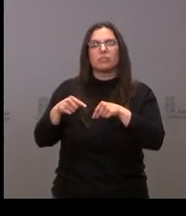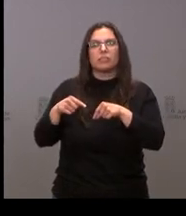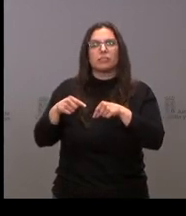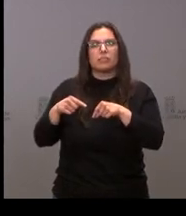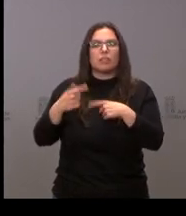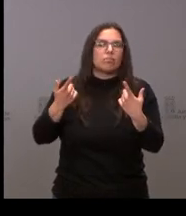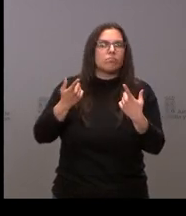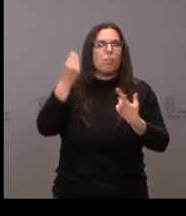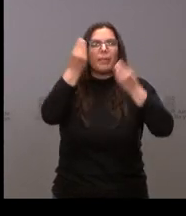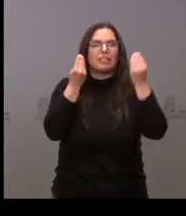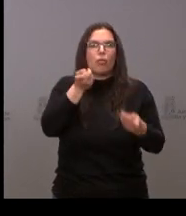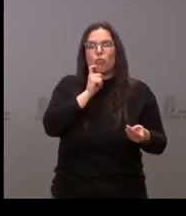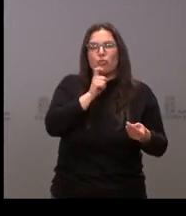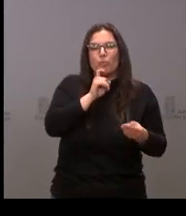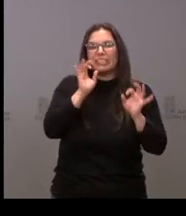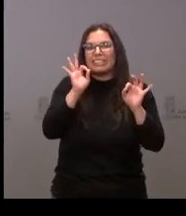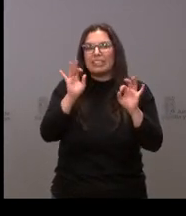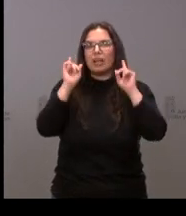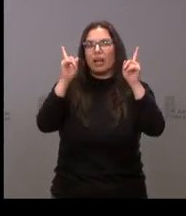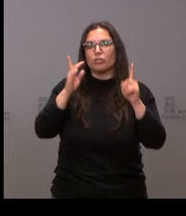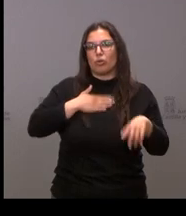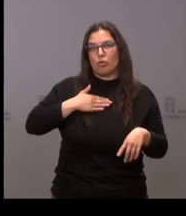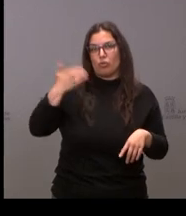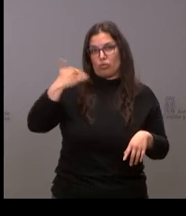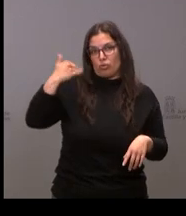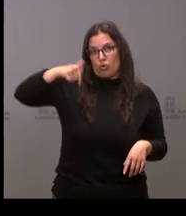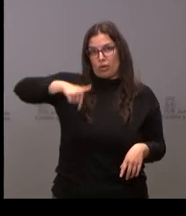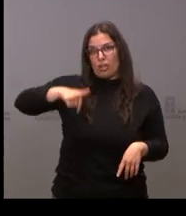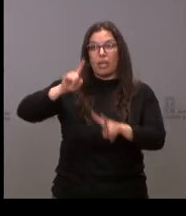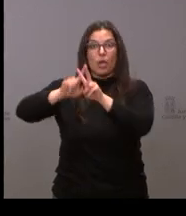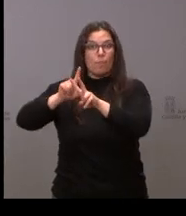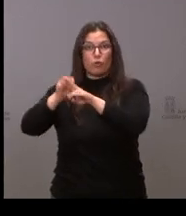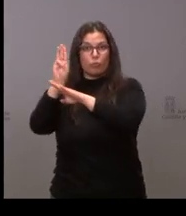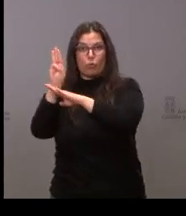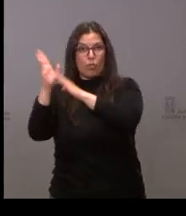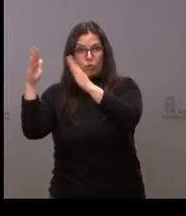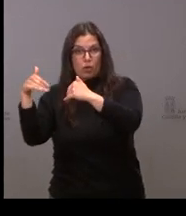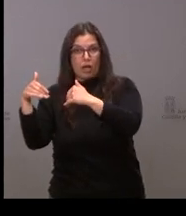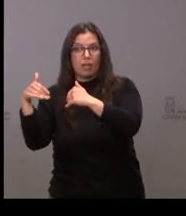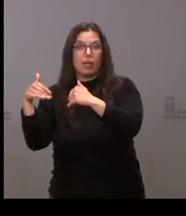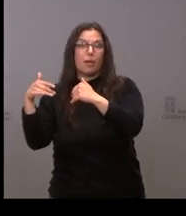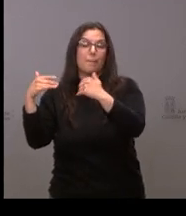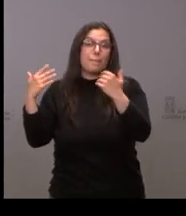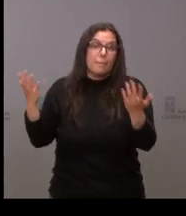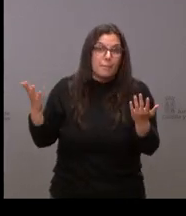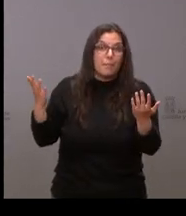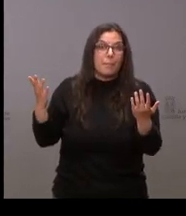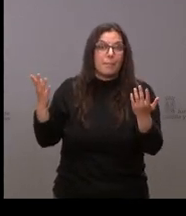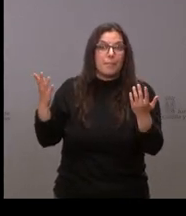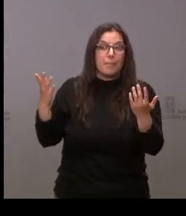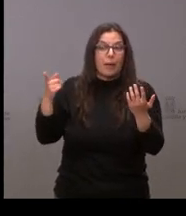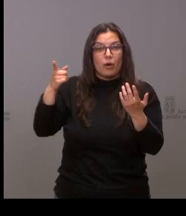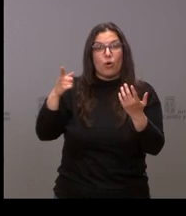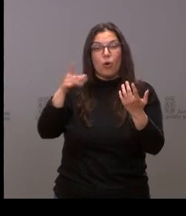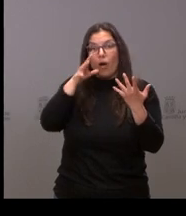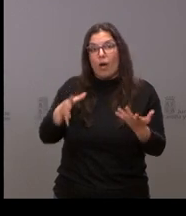previsiones hay en concreto para la de Soria donde Vox no tiene ningún procurador pero usted con la actual delegada